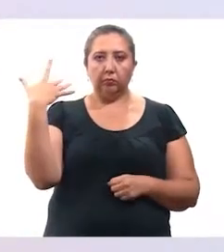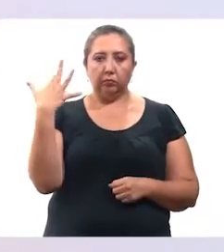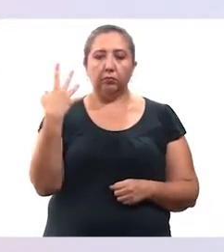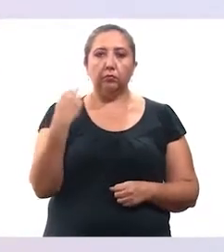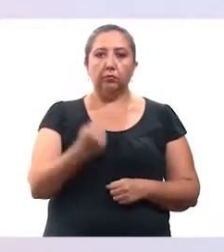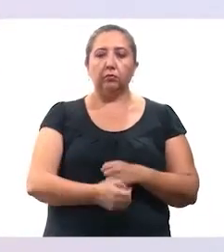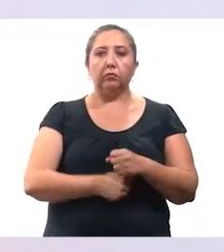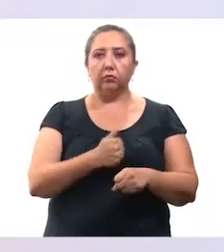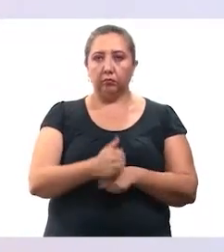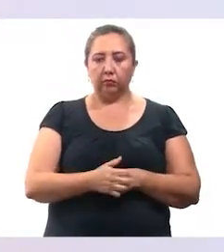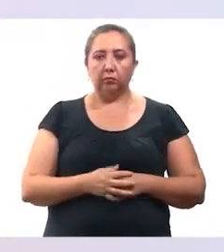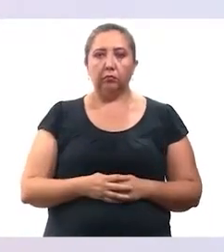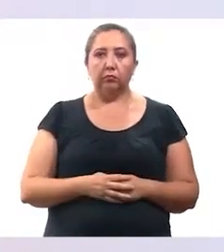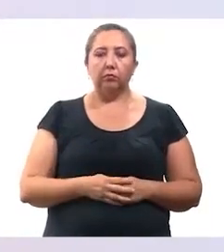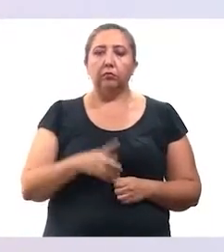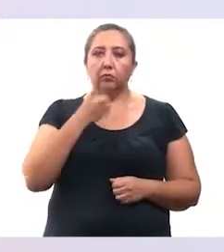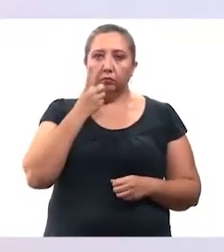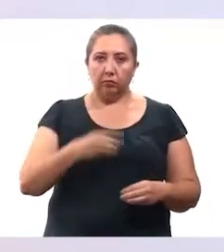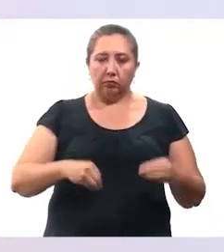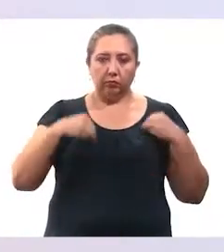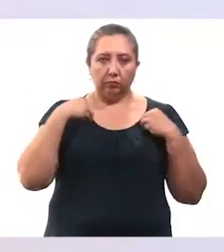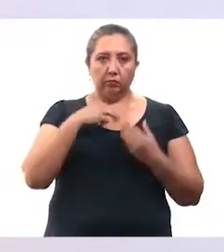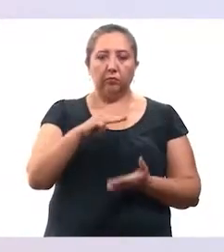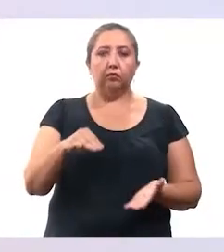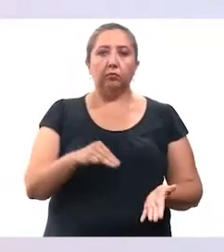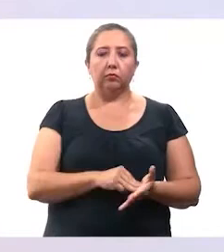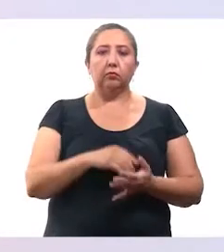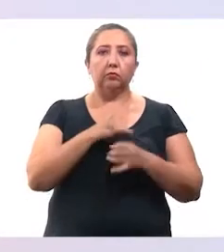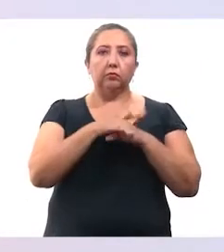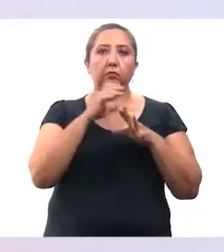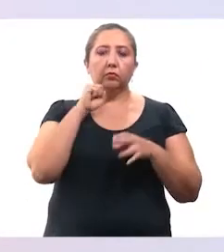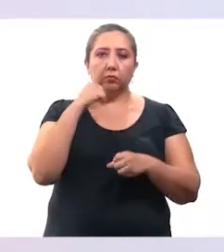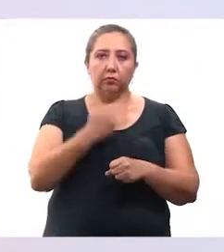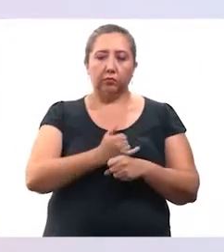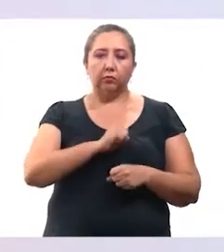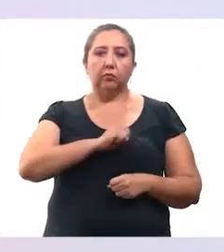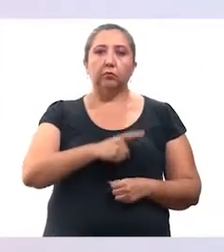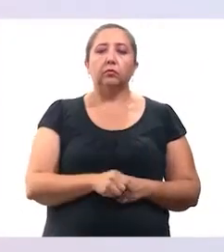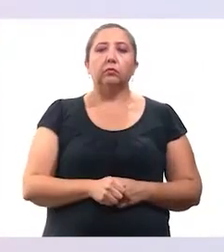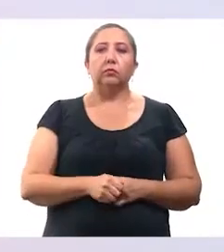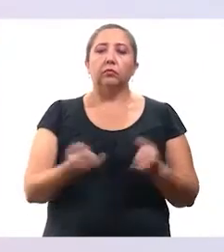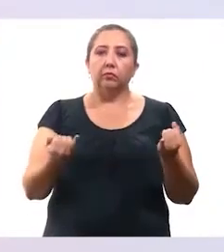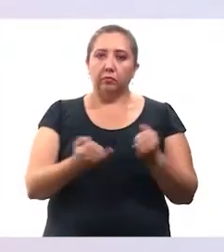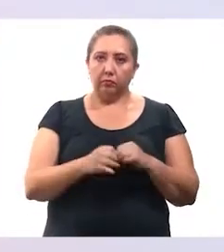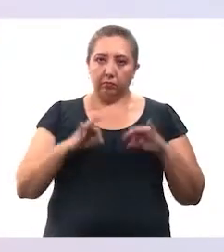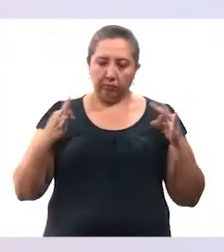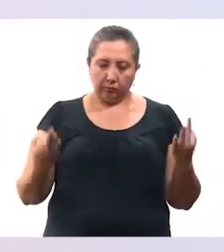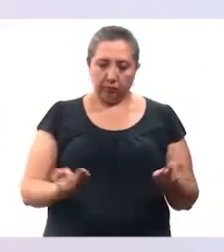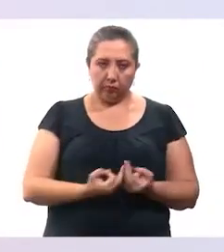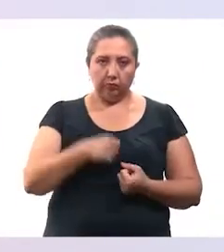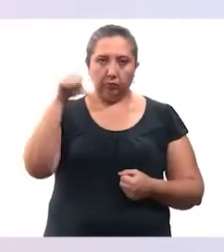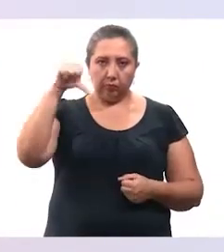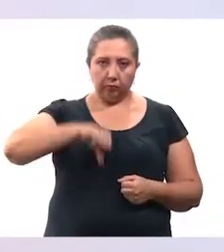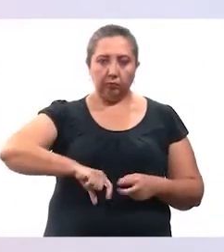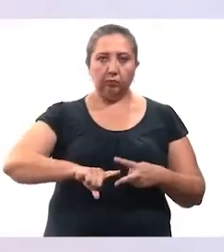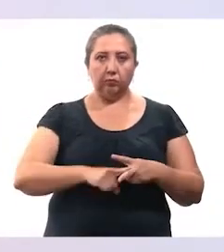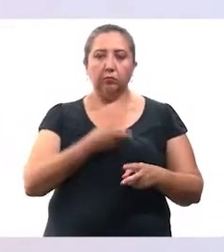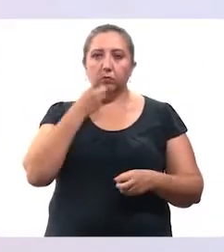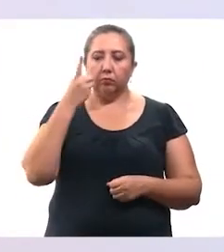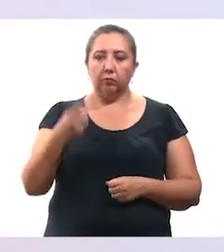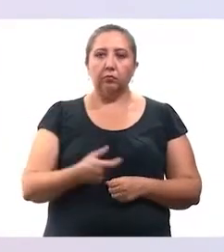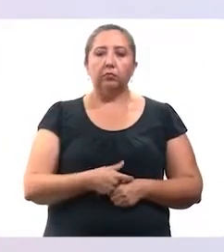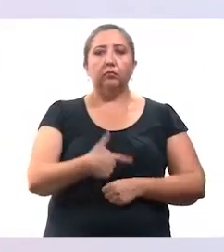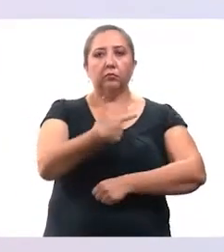ixtulumil Yucatane. Samalukajaluz abalu takmuk ili bakunate al coronavirus, ti ujatsilula, kajnalo ian 40 tak 49,